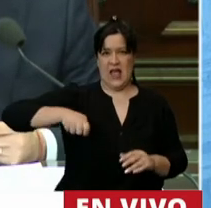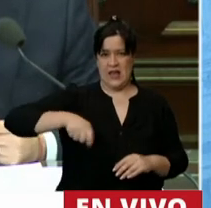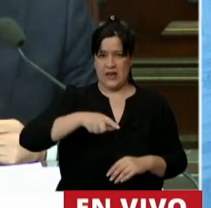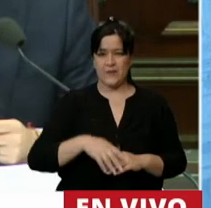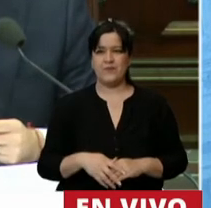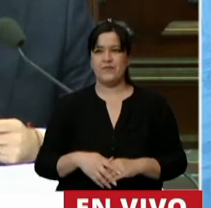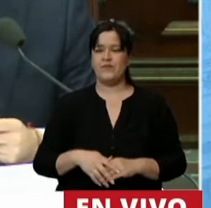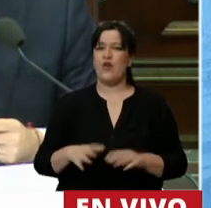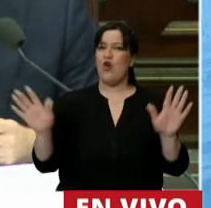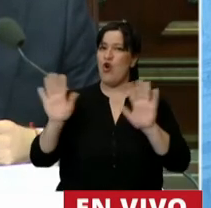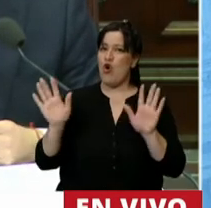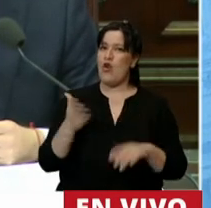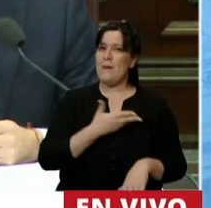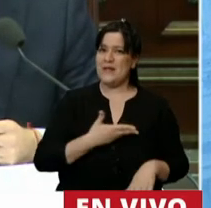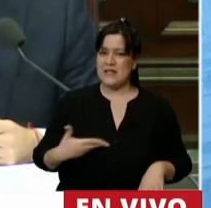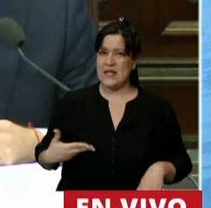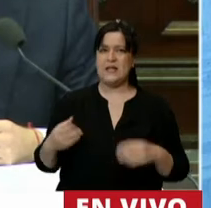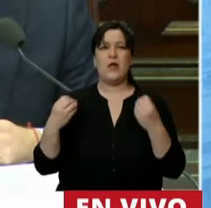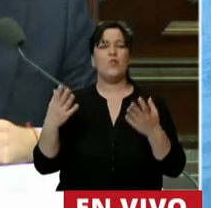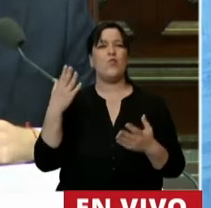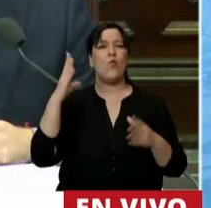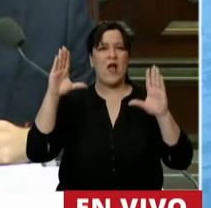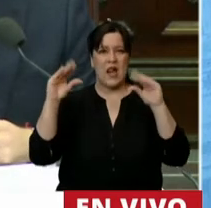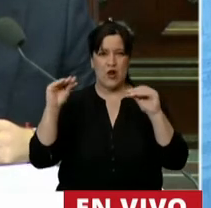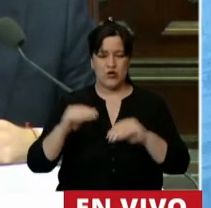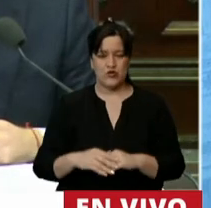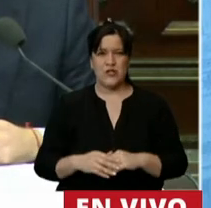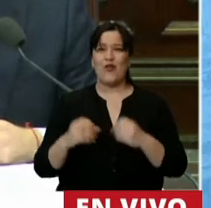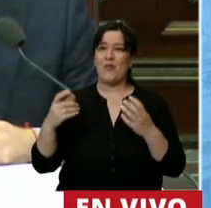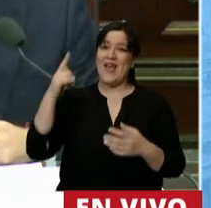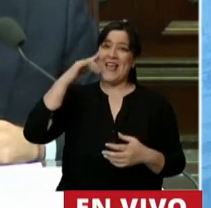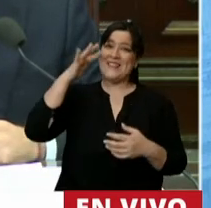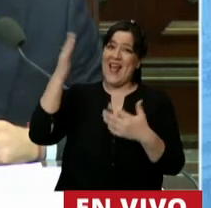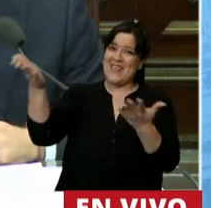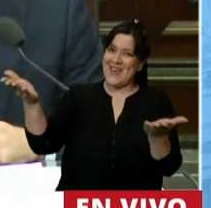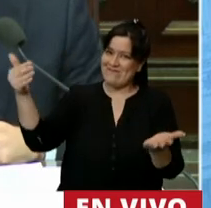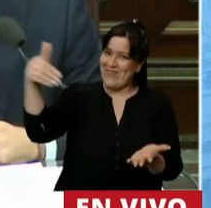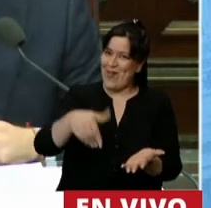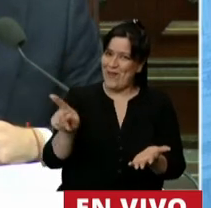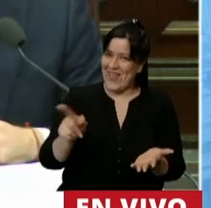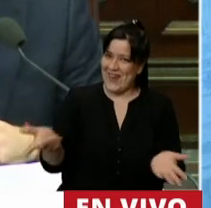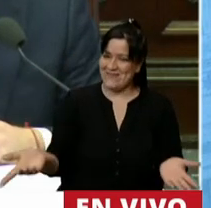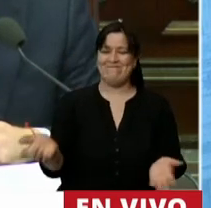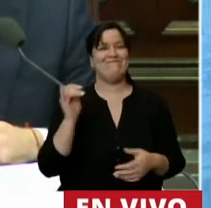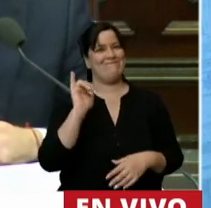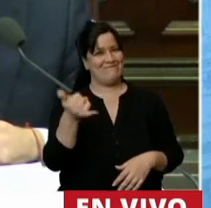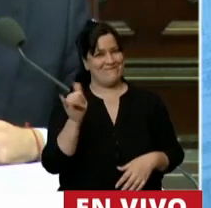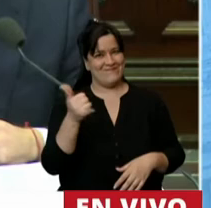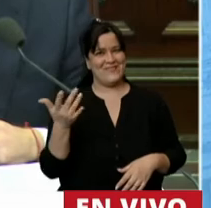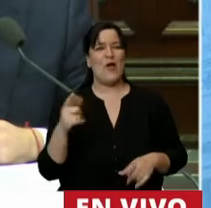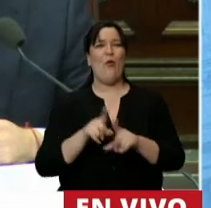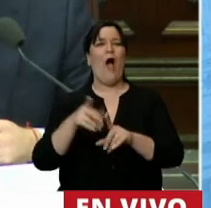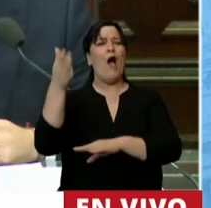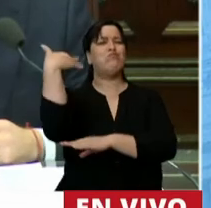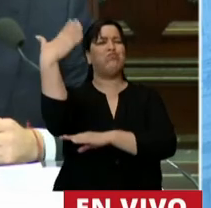Hola Presidente, buenas noches. ¿Cómo le va, diputado? Se lo extraña por acá. Sí, no voy a hacer un